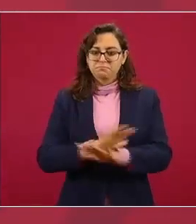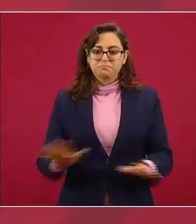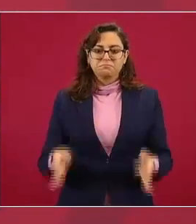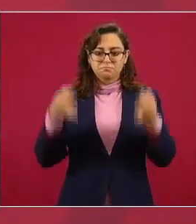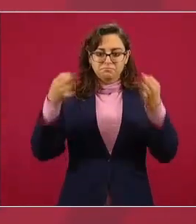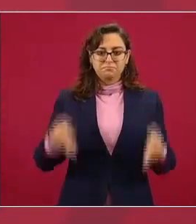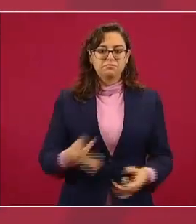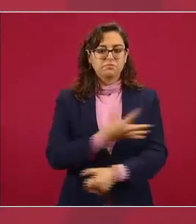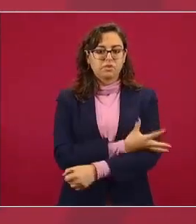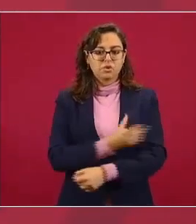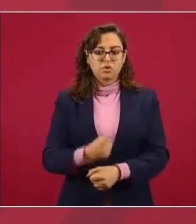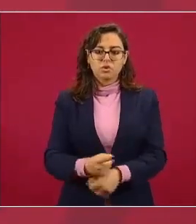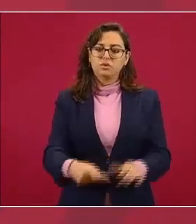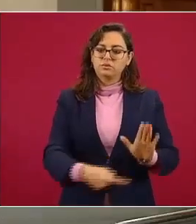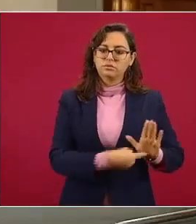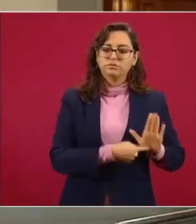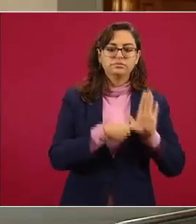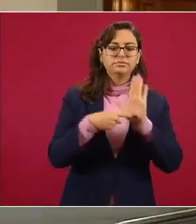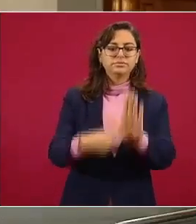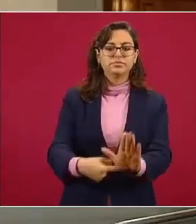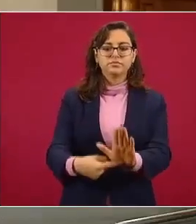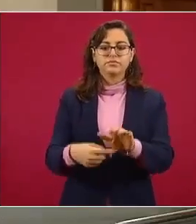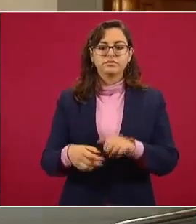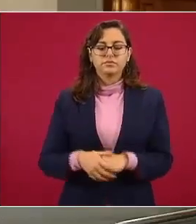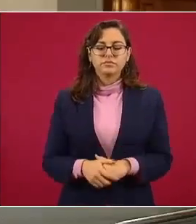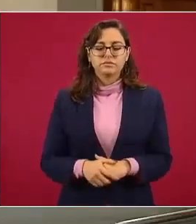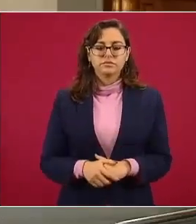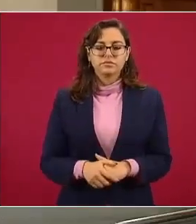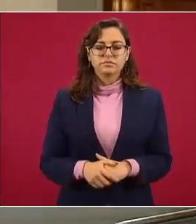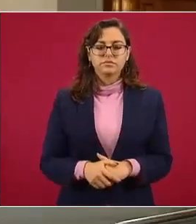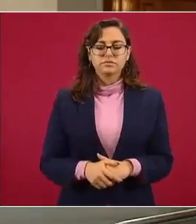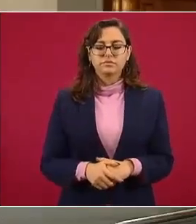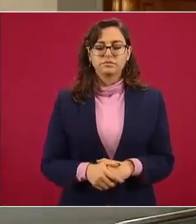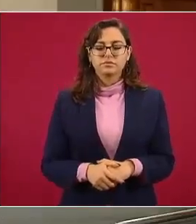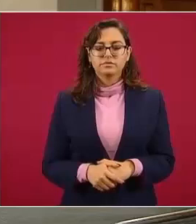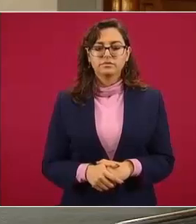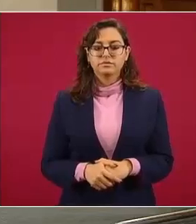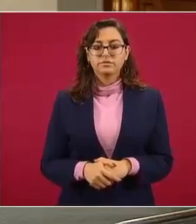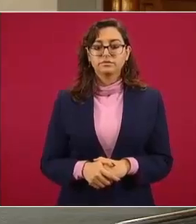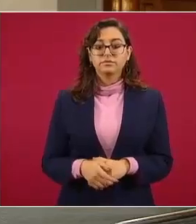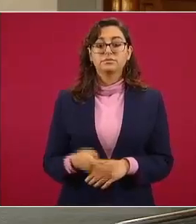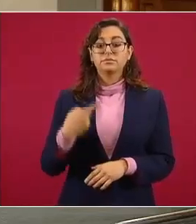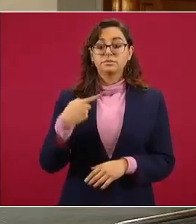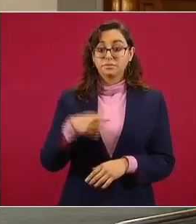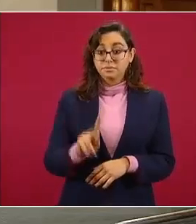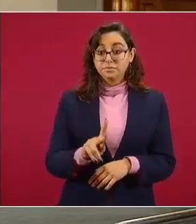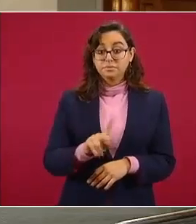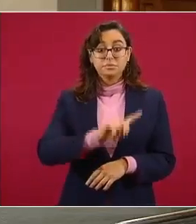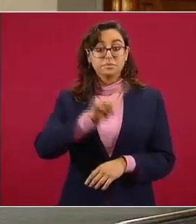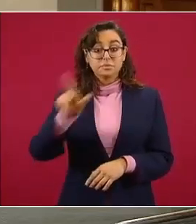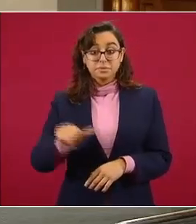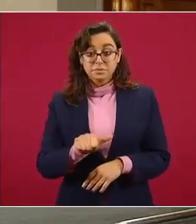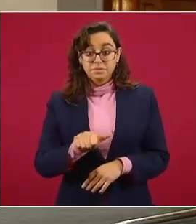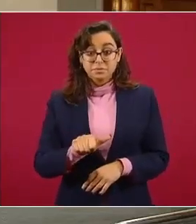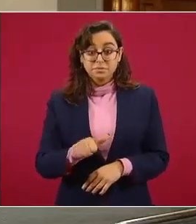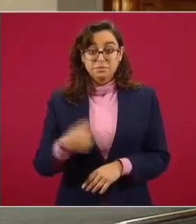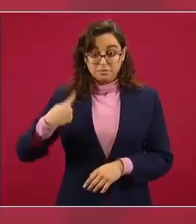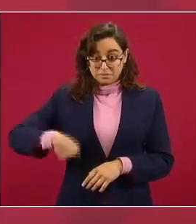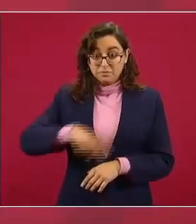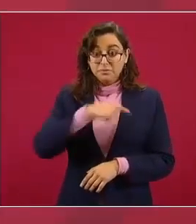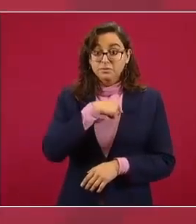transparentar toda la información pero después ya no podemos nosotros